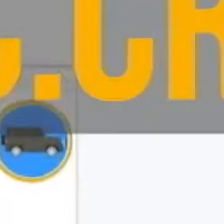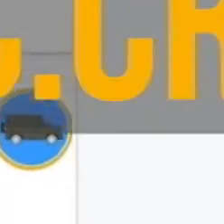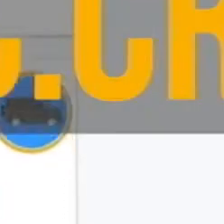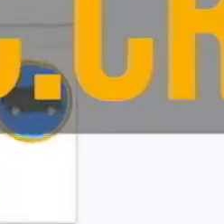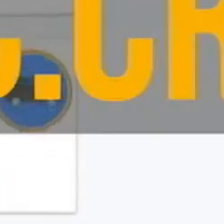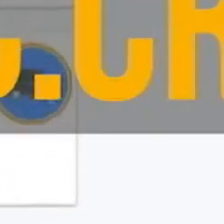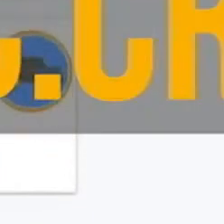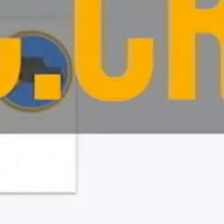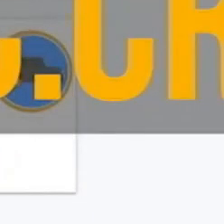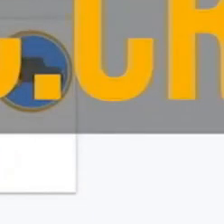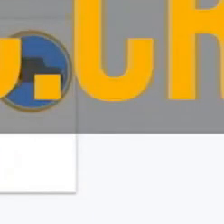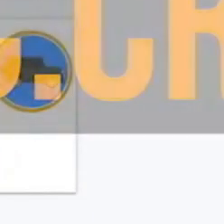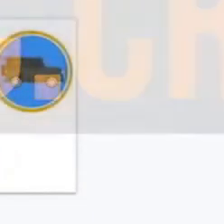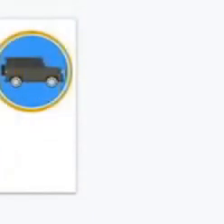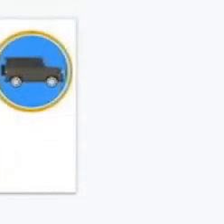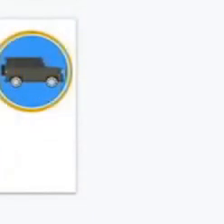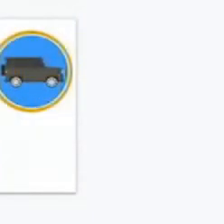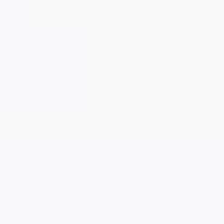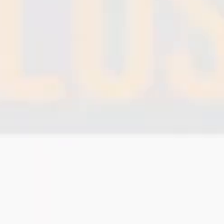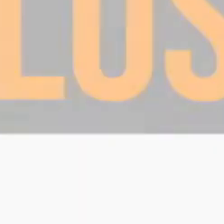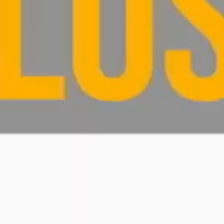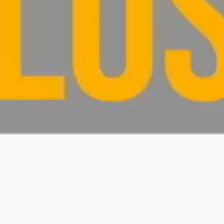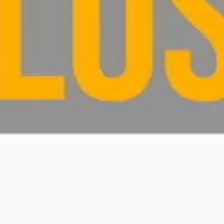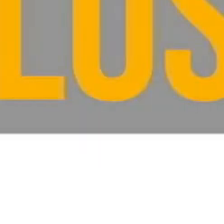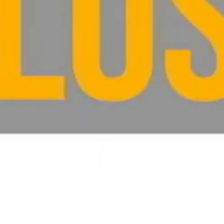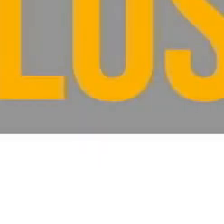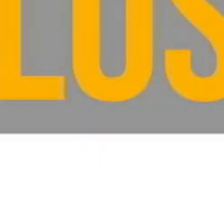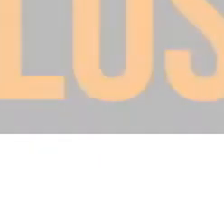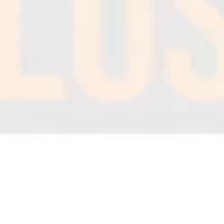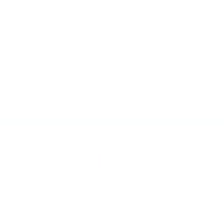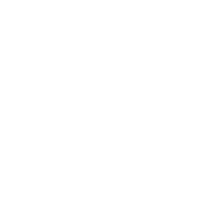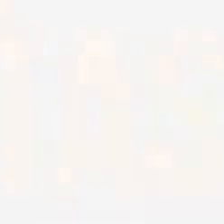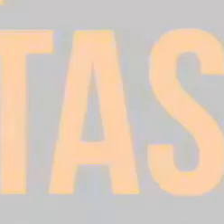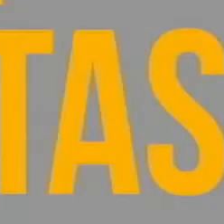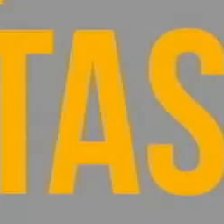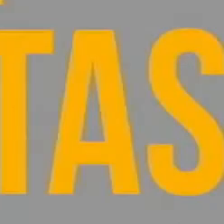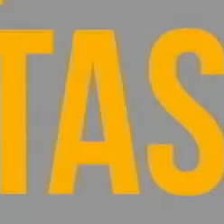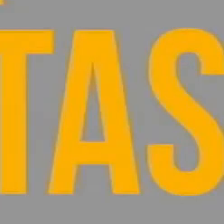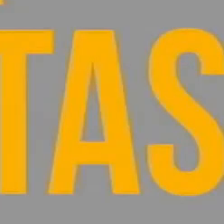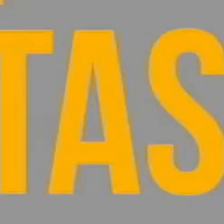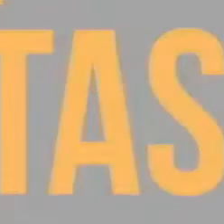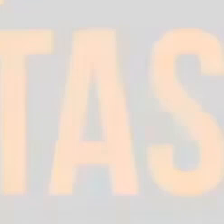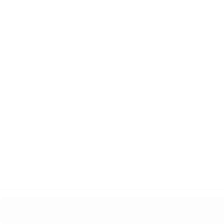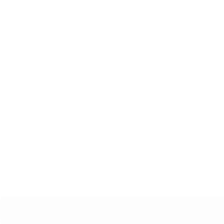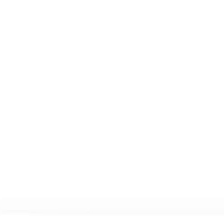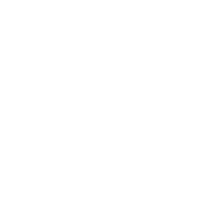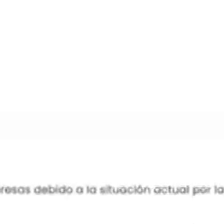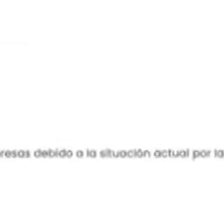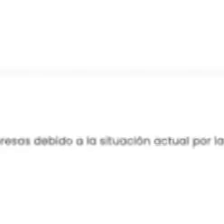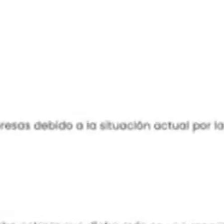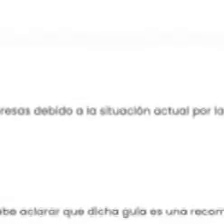www.ina.ac.cr encontrará 15 protocolos así como cajas de herramientas prácticas para facilitar el